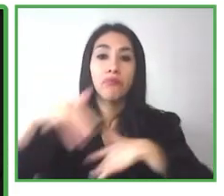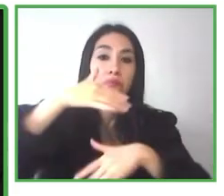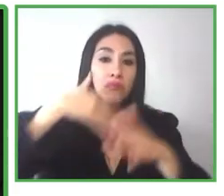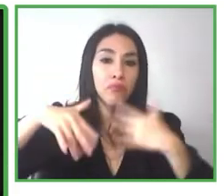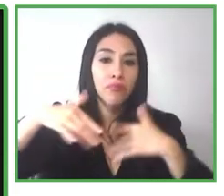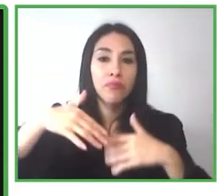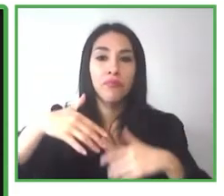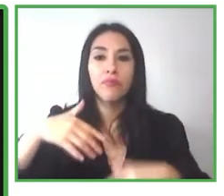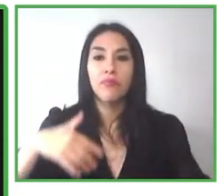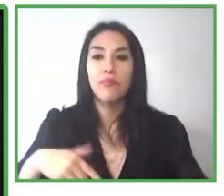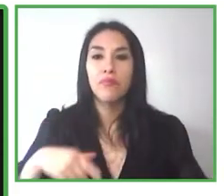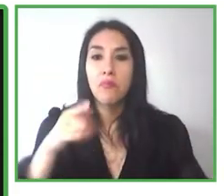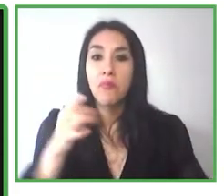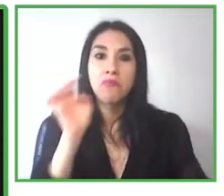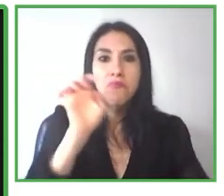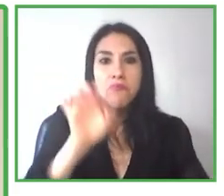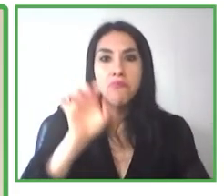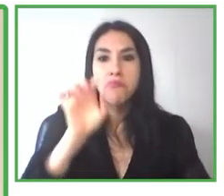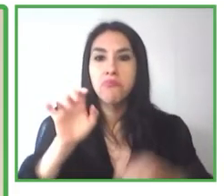por compartir